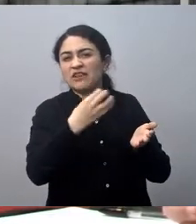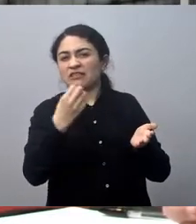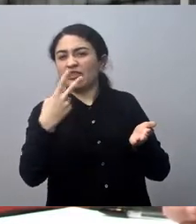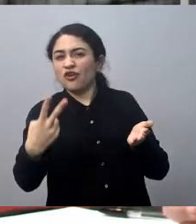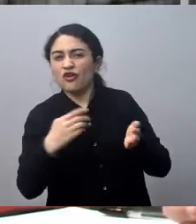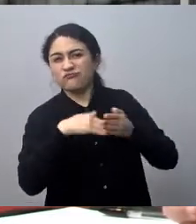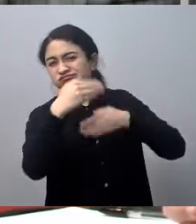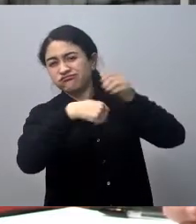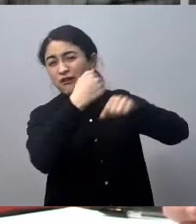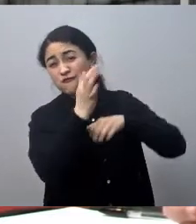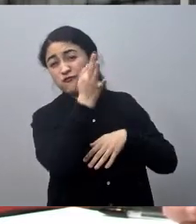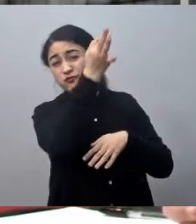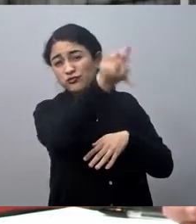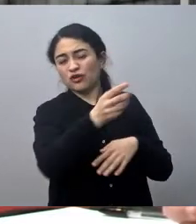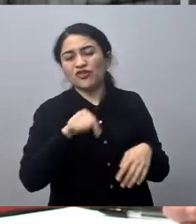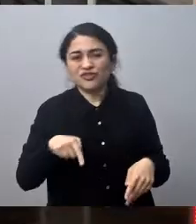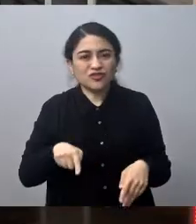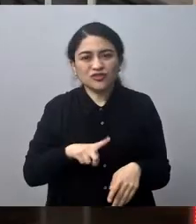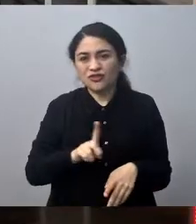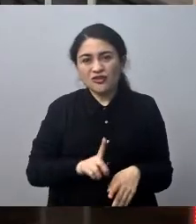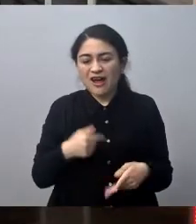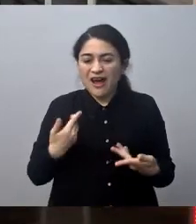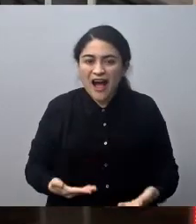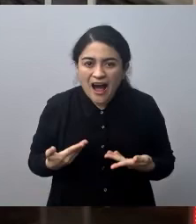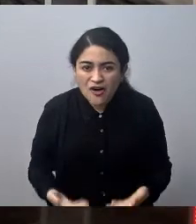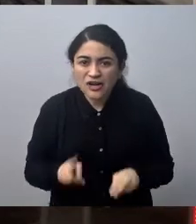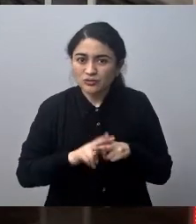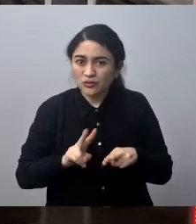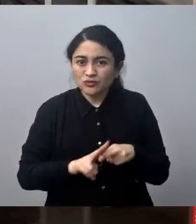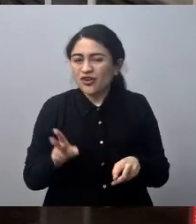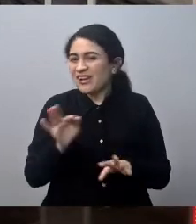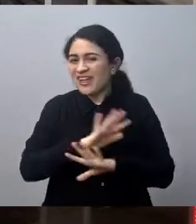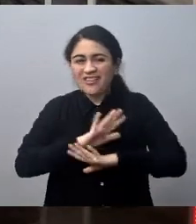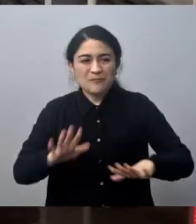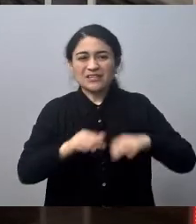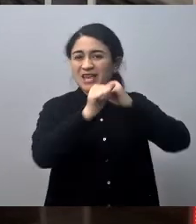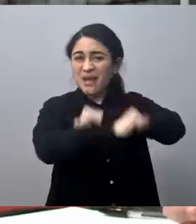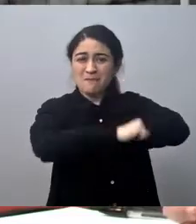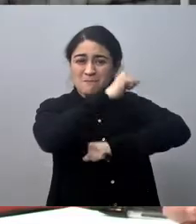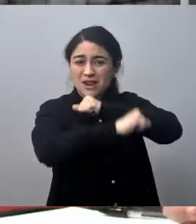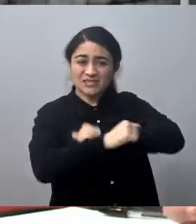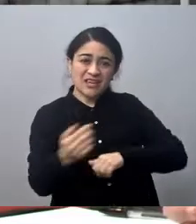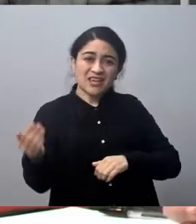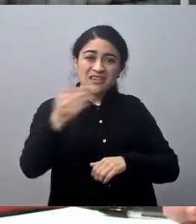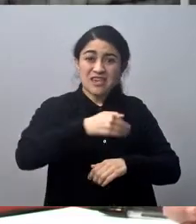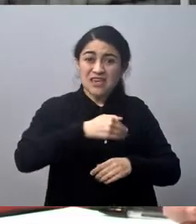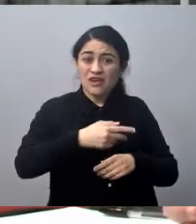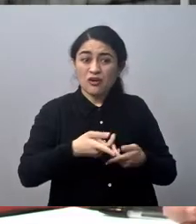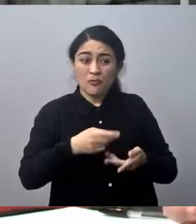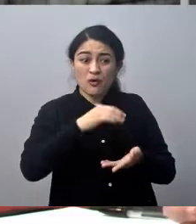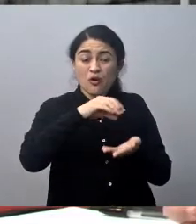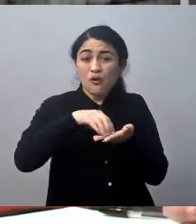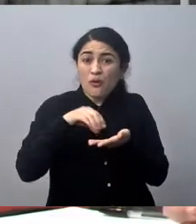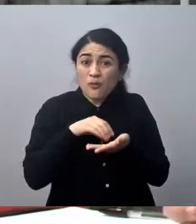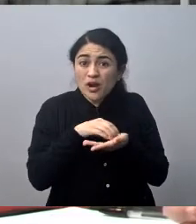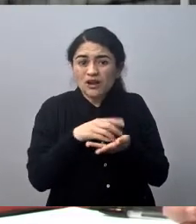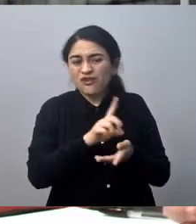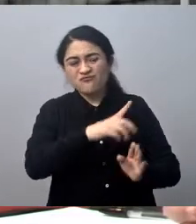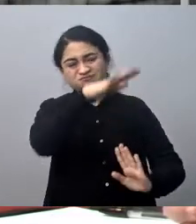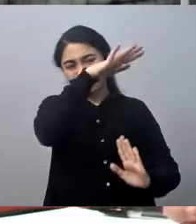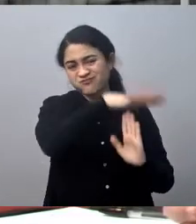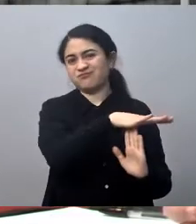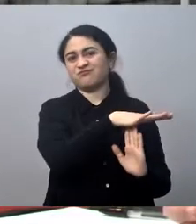no más empresas contaminantes que llegan a las comunas, es decir, que se congela esta situación.